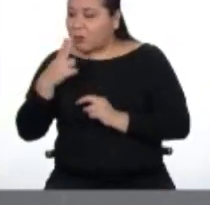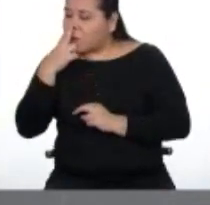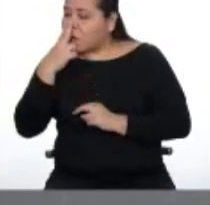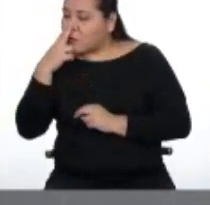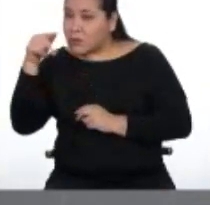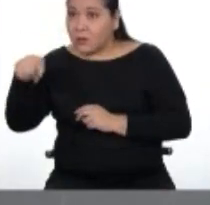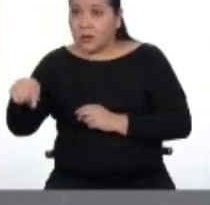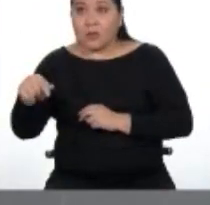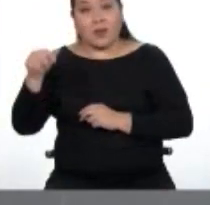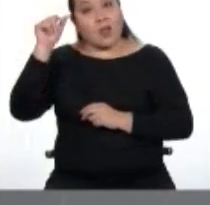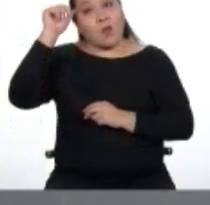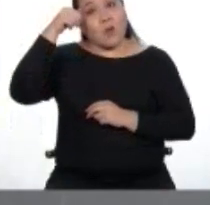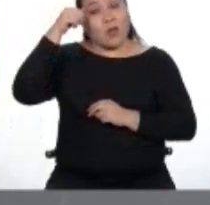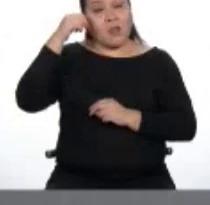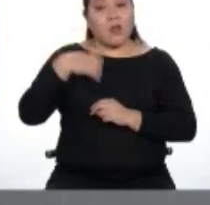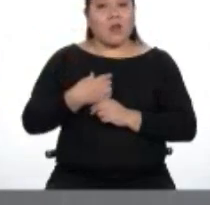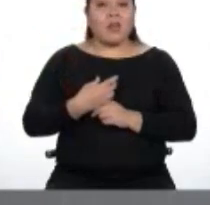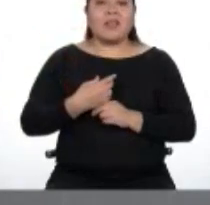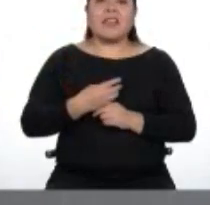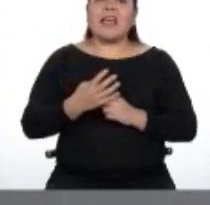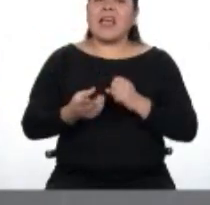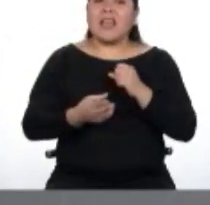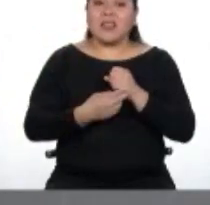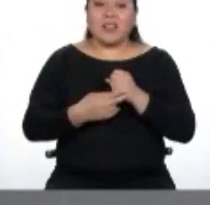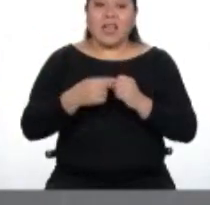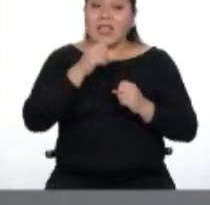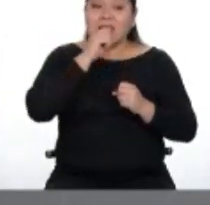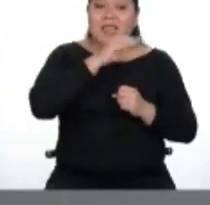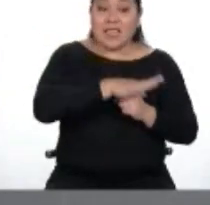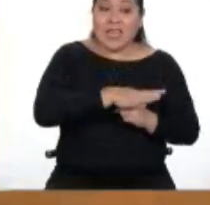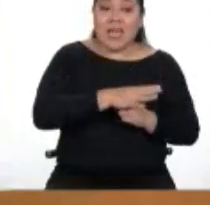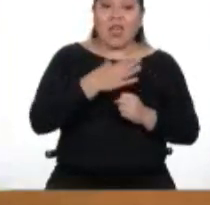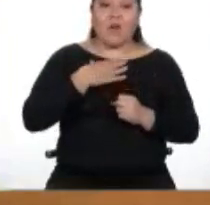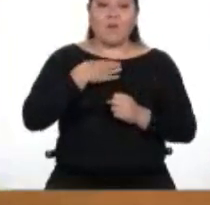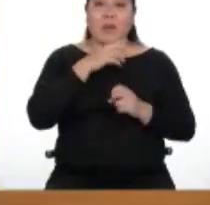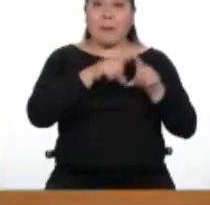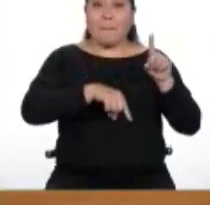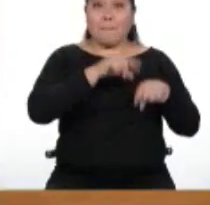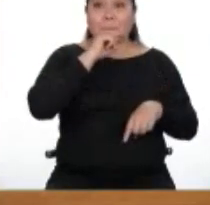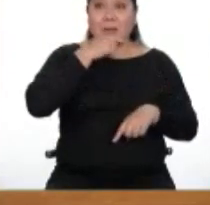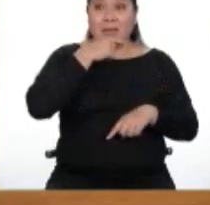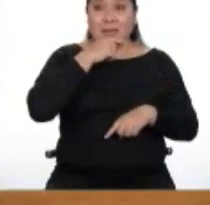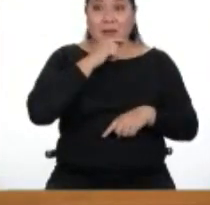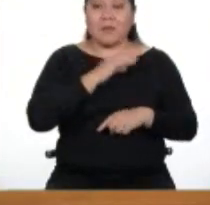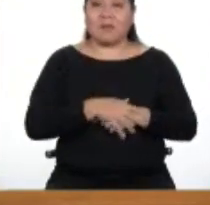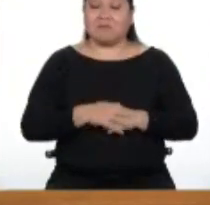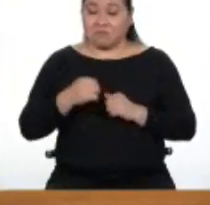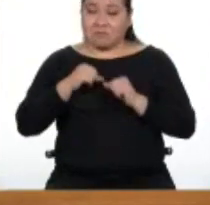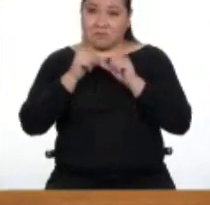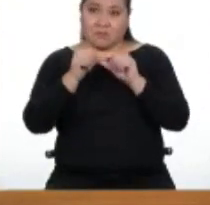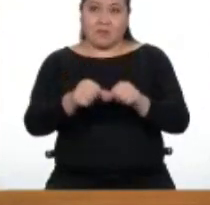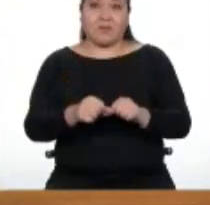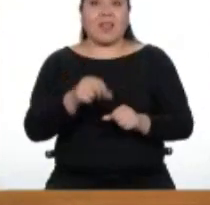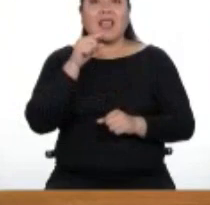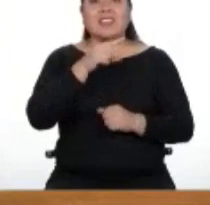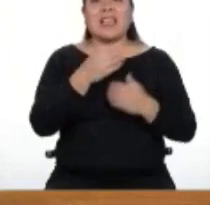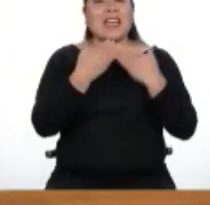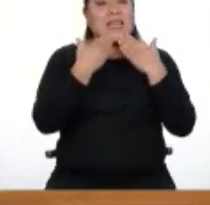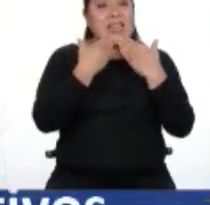recuerdo el trato que hice con mi prima Cristinita. Y es un sentimiento que se mantiene. Los sentimientos de gratitud son muy